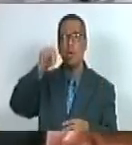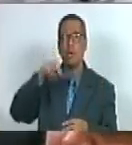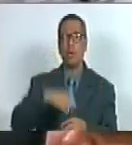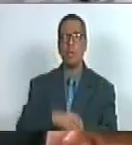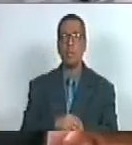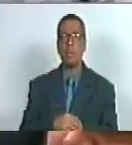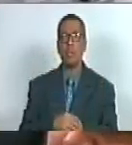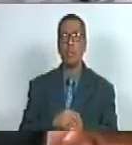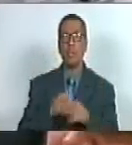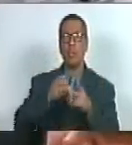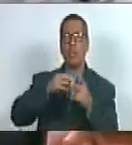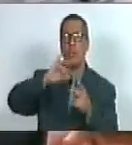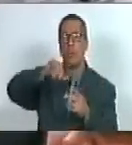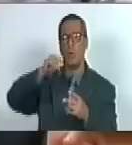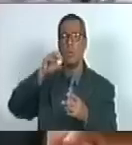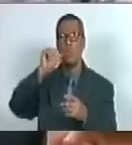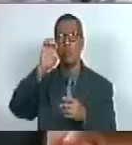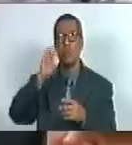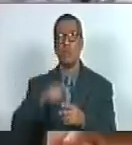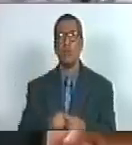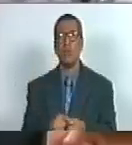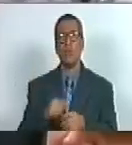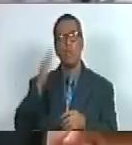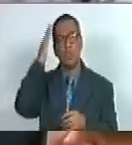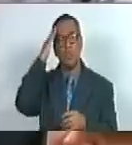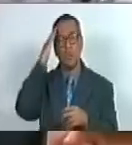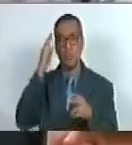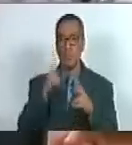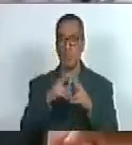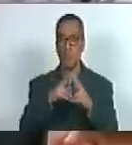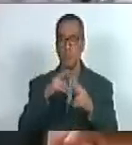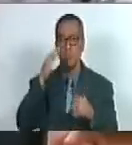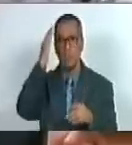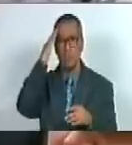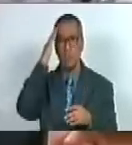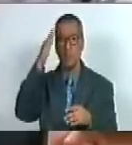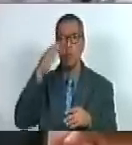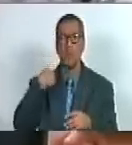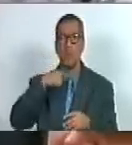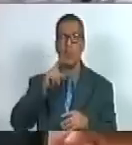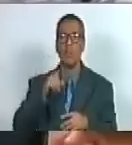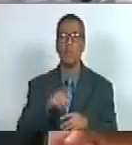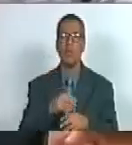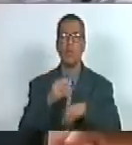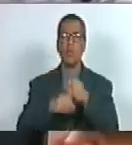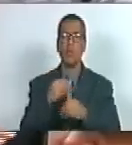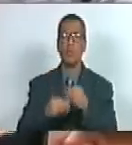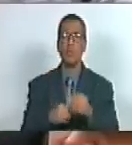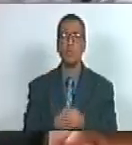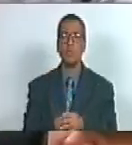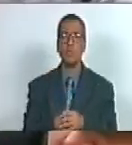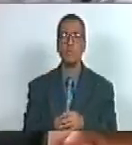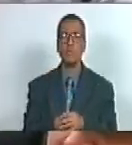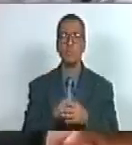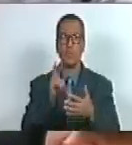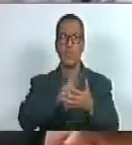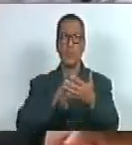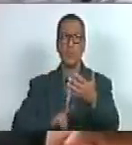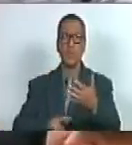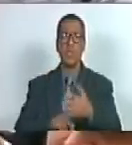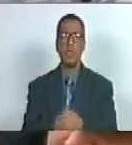José Leonardo por lo que sabemos y además nosotros hemos combinado la lectura